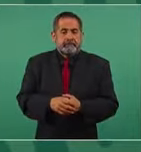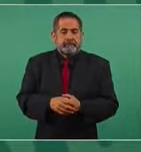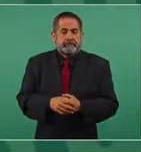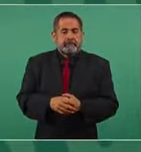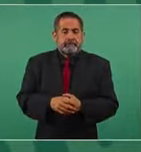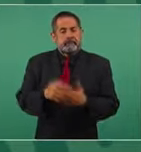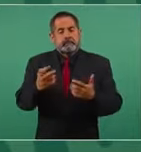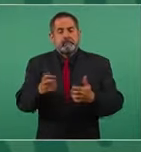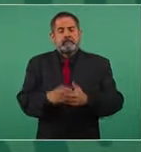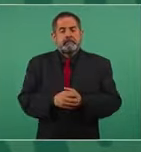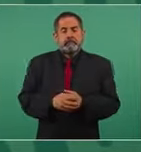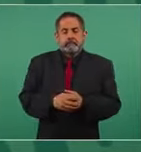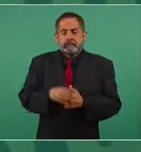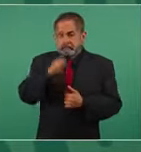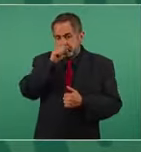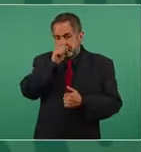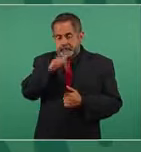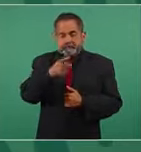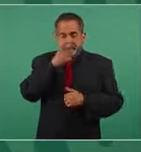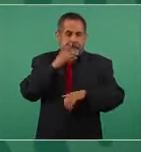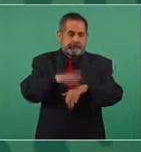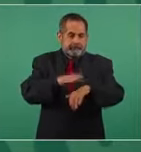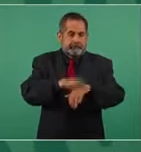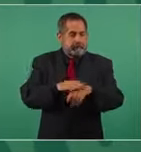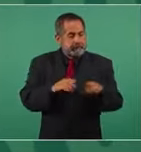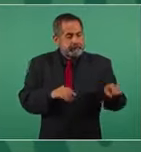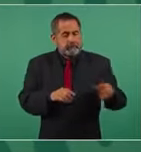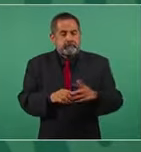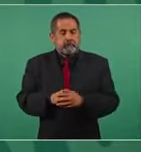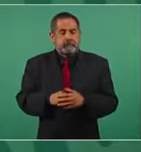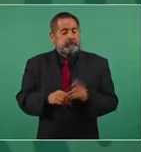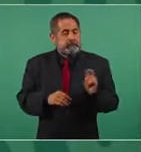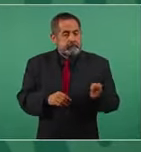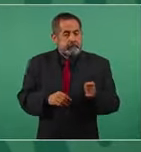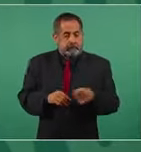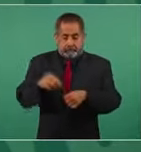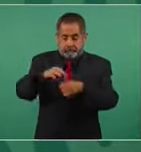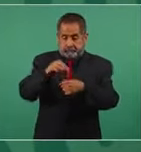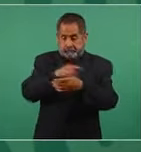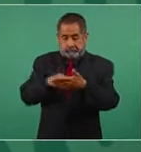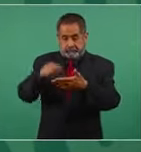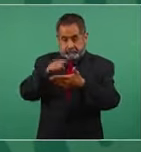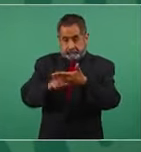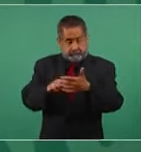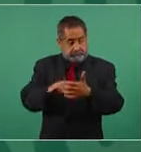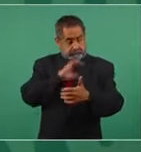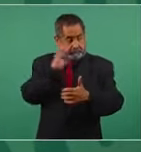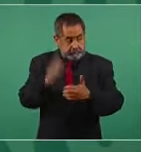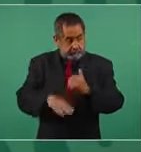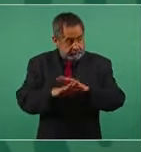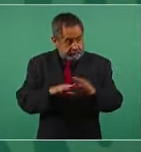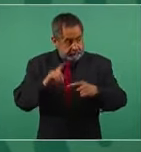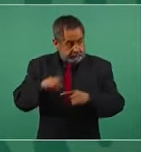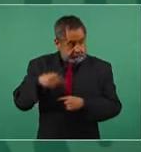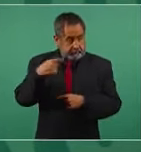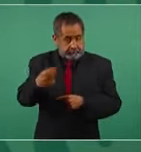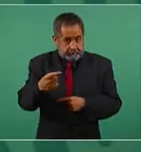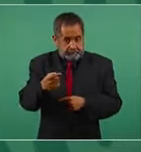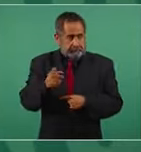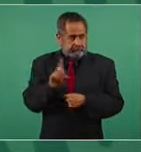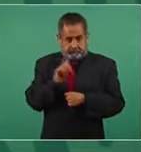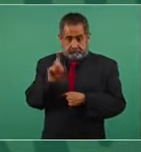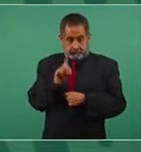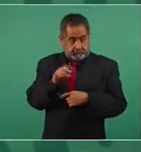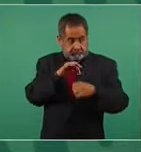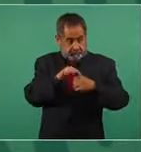entonces también decirles que una vez que pasen las elecciones ya el domingo